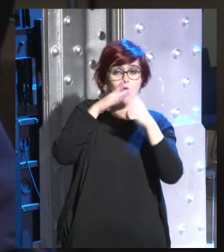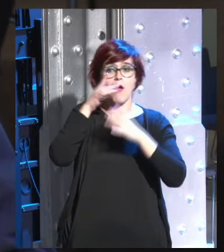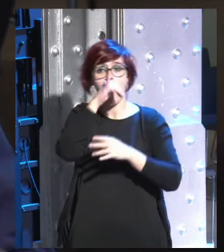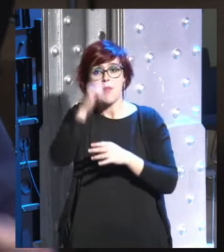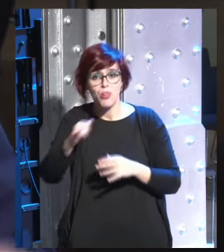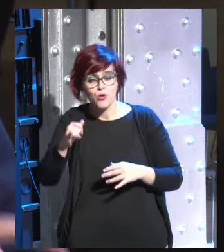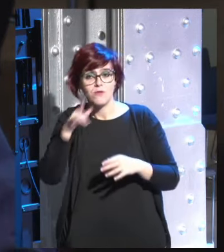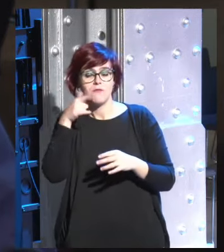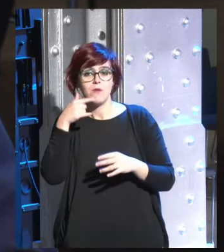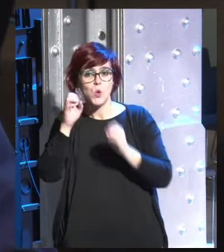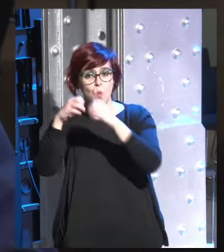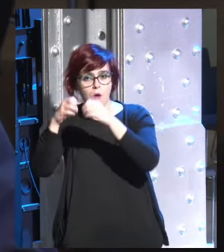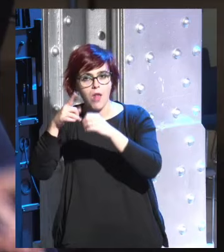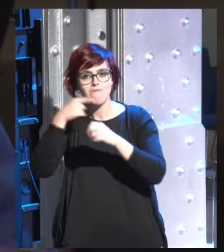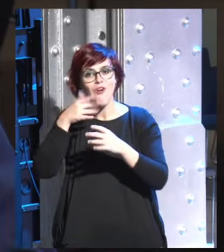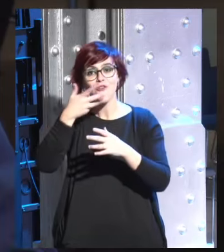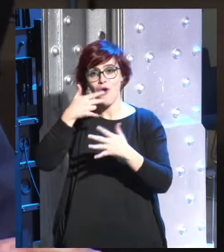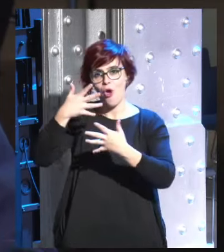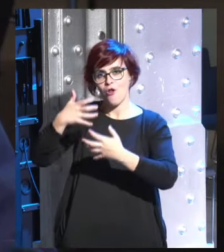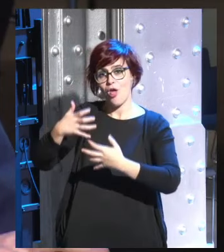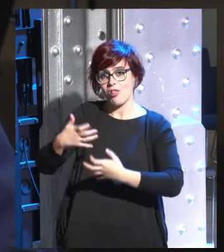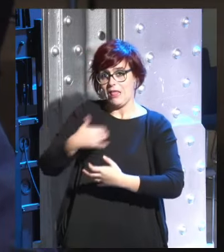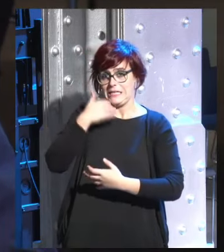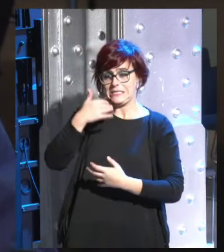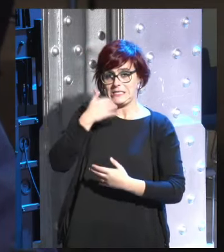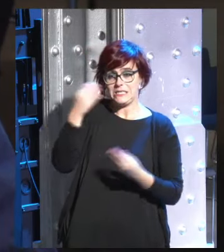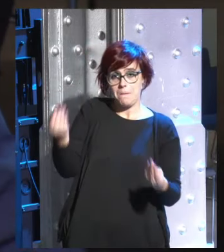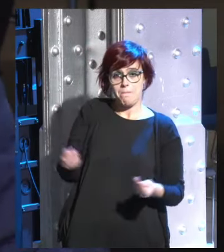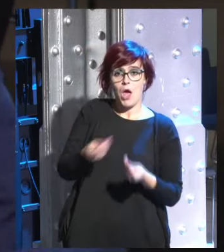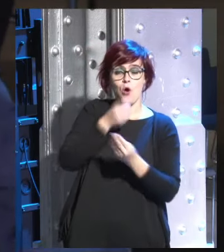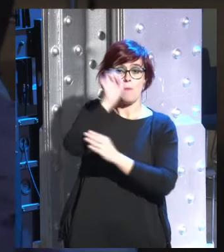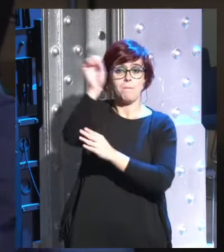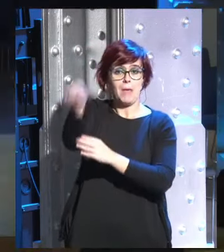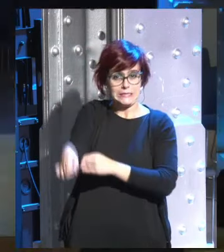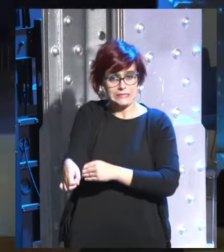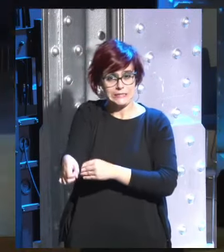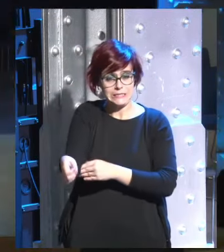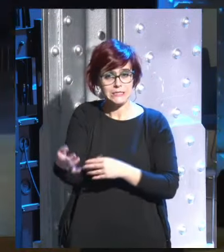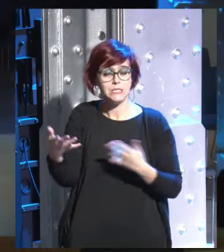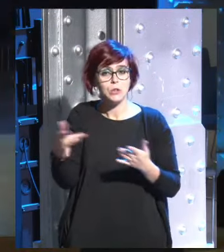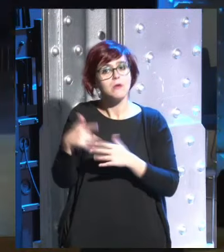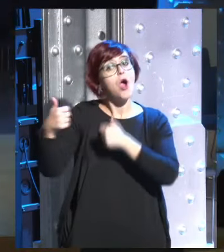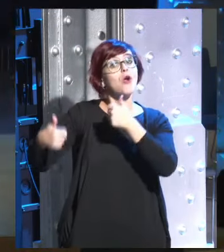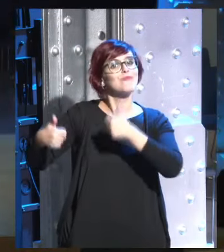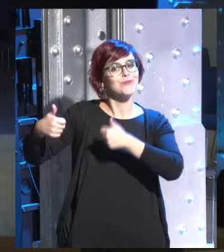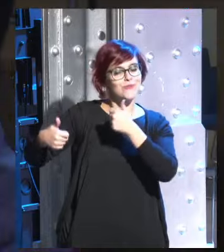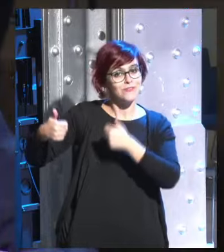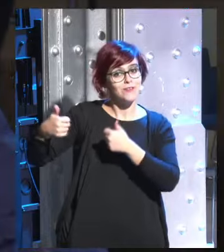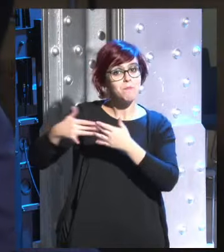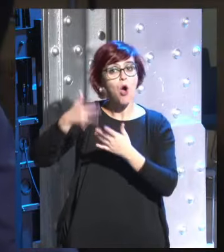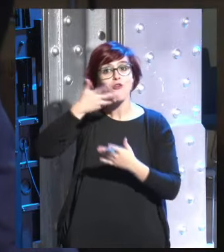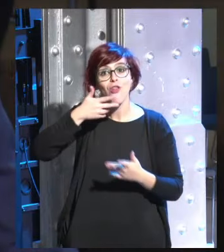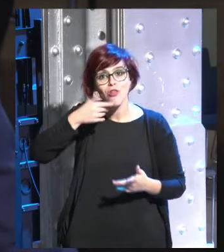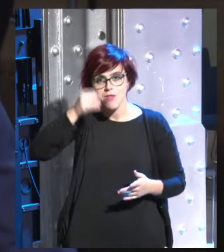google están empezando a conocernos mucho mejor de lo que nosotros nos conocemos hay competidores por ese